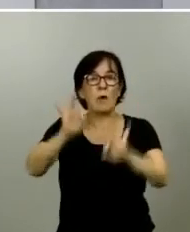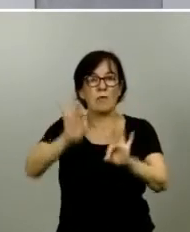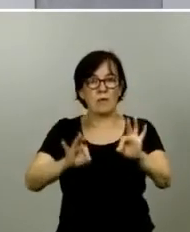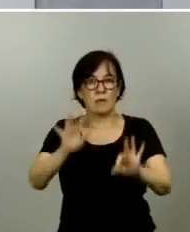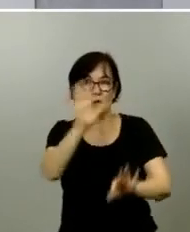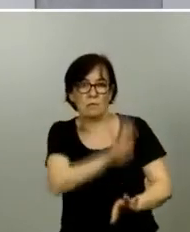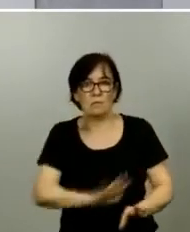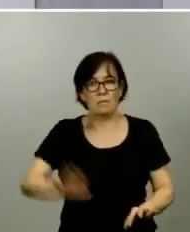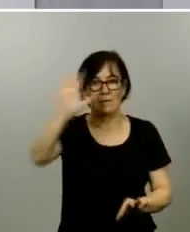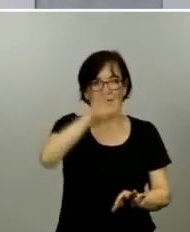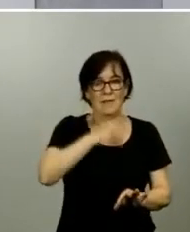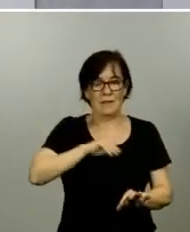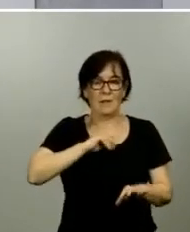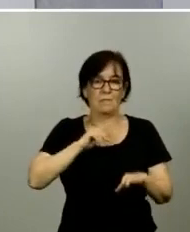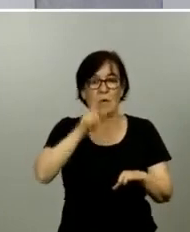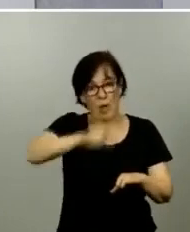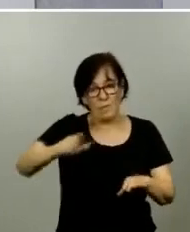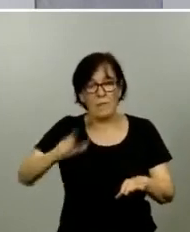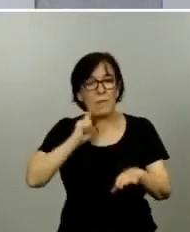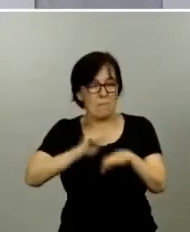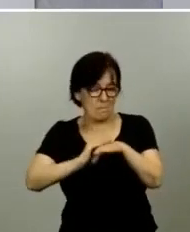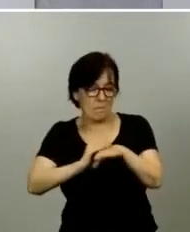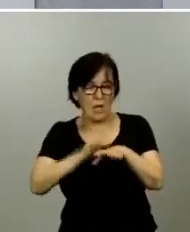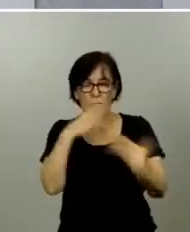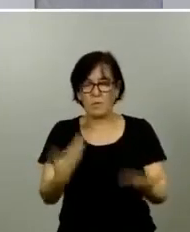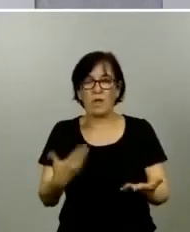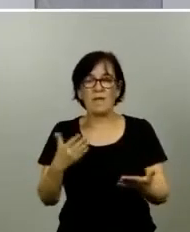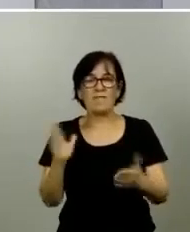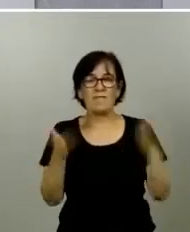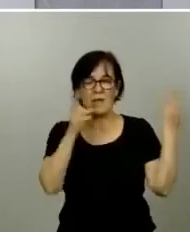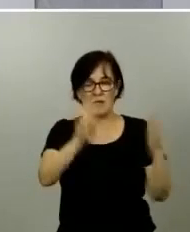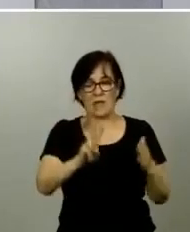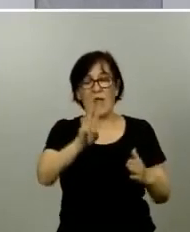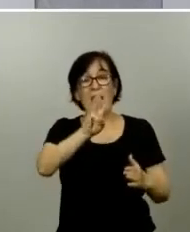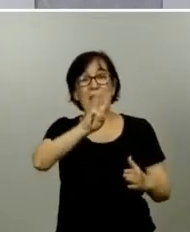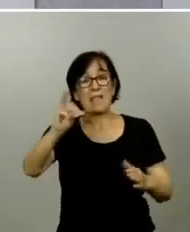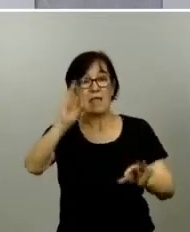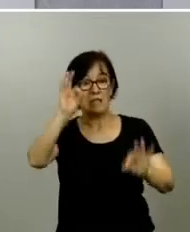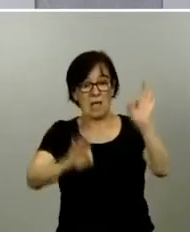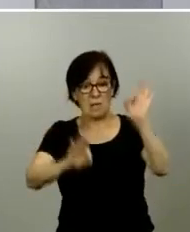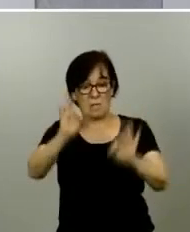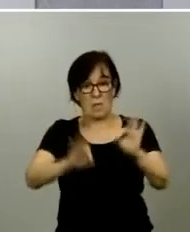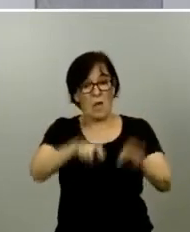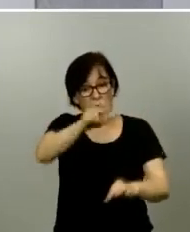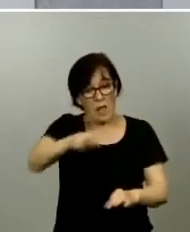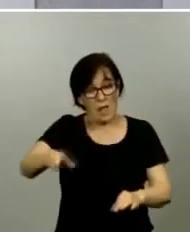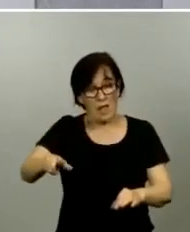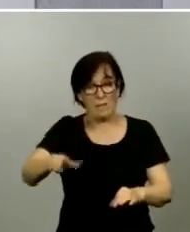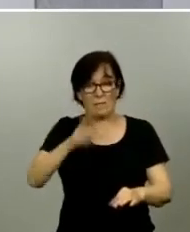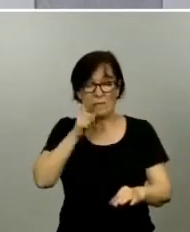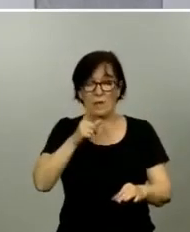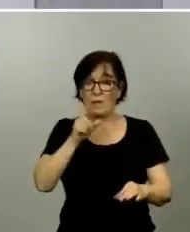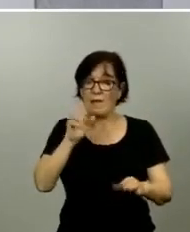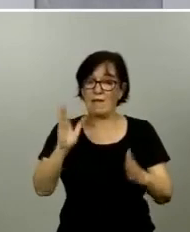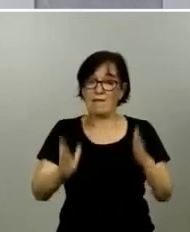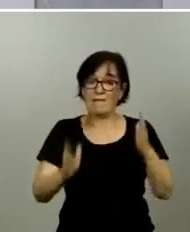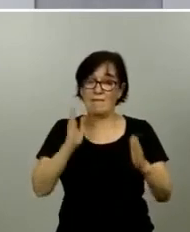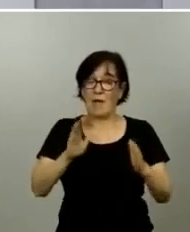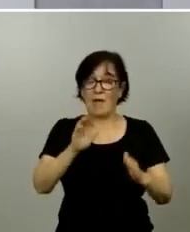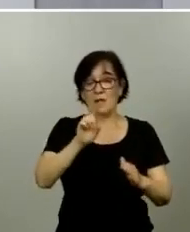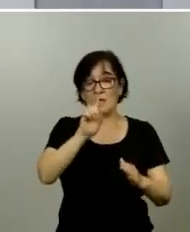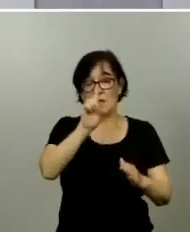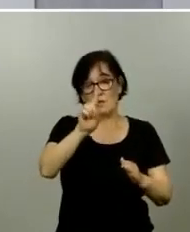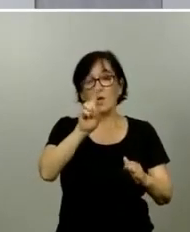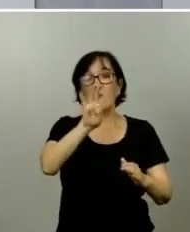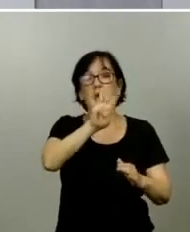nuestro país disculpe estarán en fase 2 el 30% de los ciudadanos de nuestro país estarán en fase 1 y 45.000 estarán en fase 3